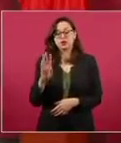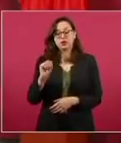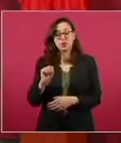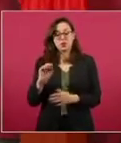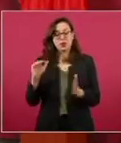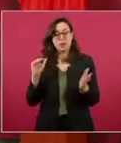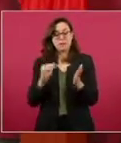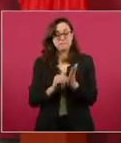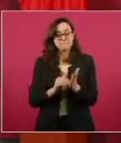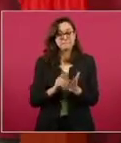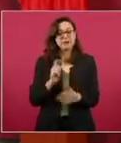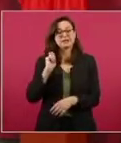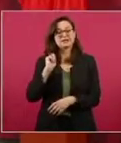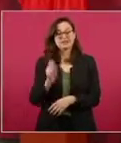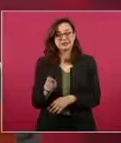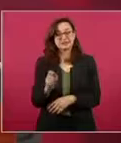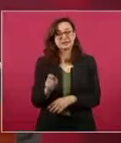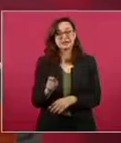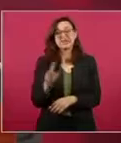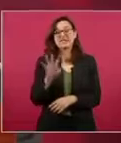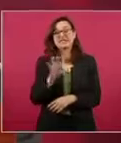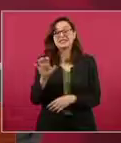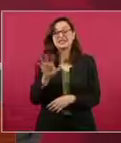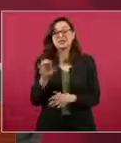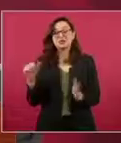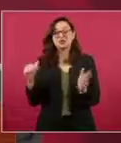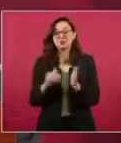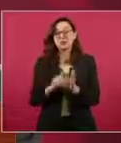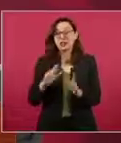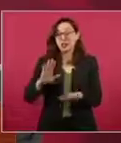prácticamente medio millón de tiestos de cerámica. ¡Gracias! ¡Gracias!